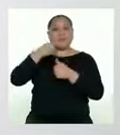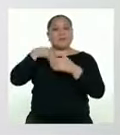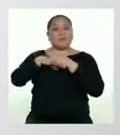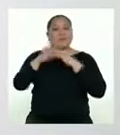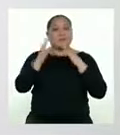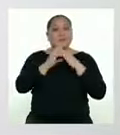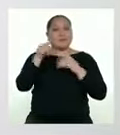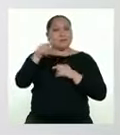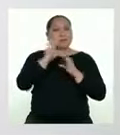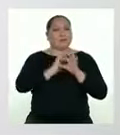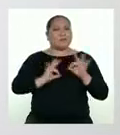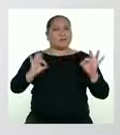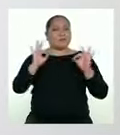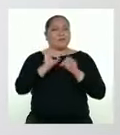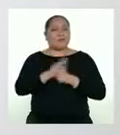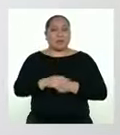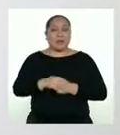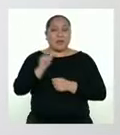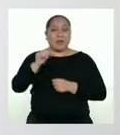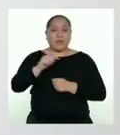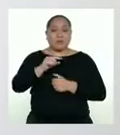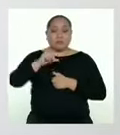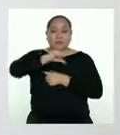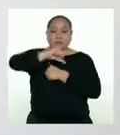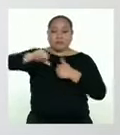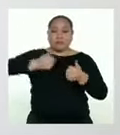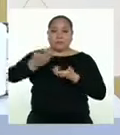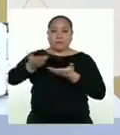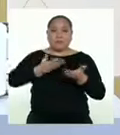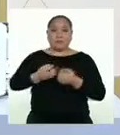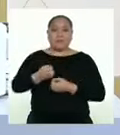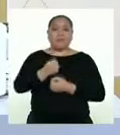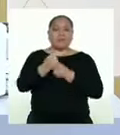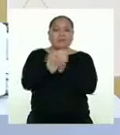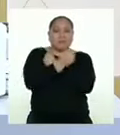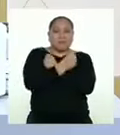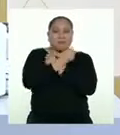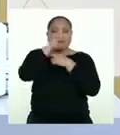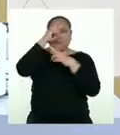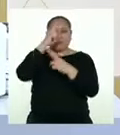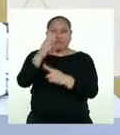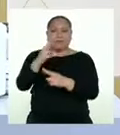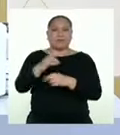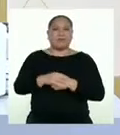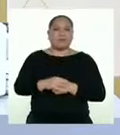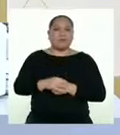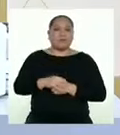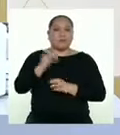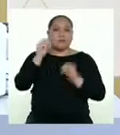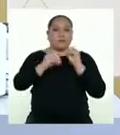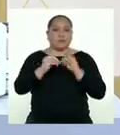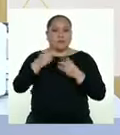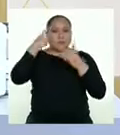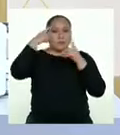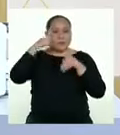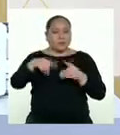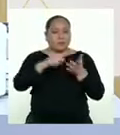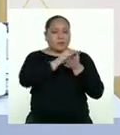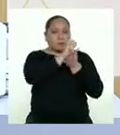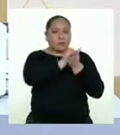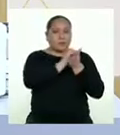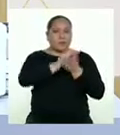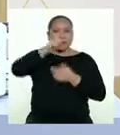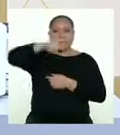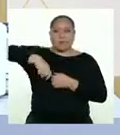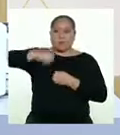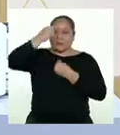muy importante, en una convivencia donde hay cariño y respeto. Para poder producir nuestro texto con acuerdos, primero necesitamos